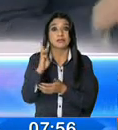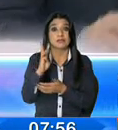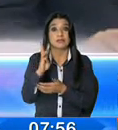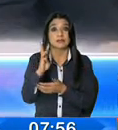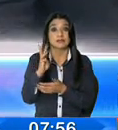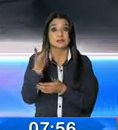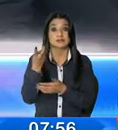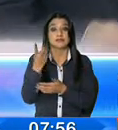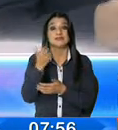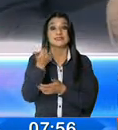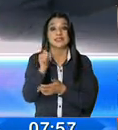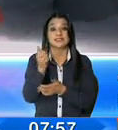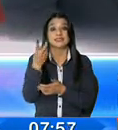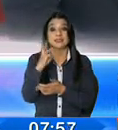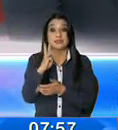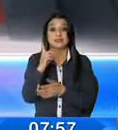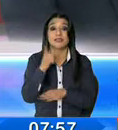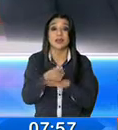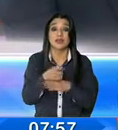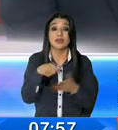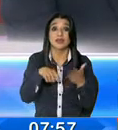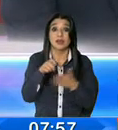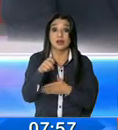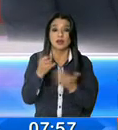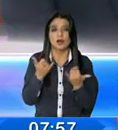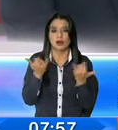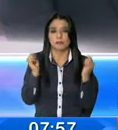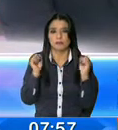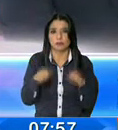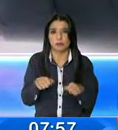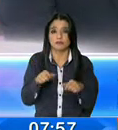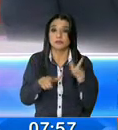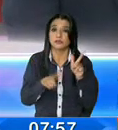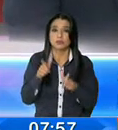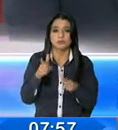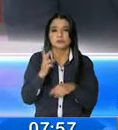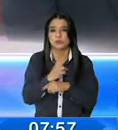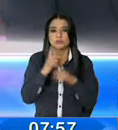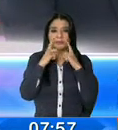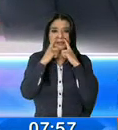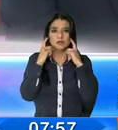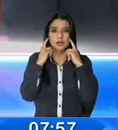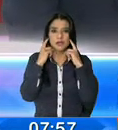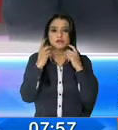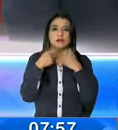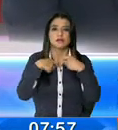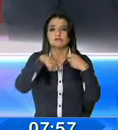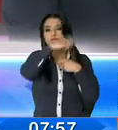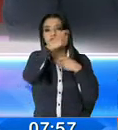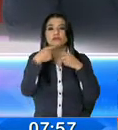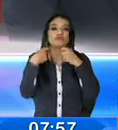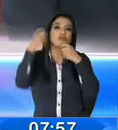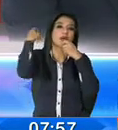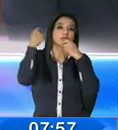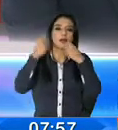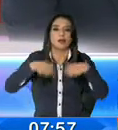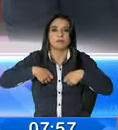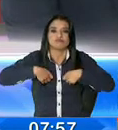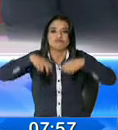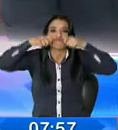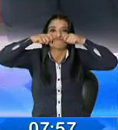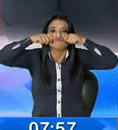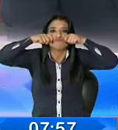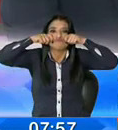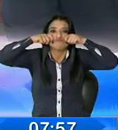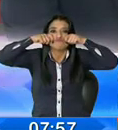decreto 10-16. Estefanía, hemos visto que mucho de la población no utiliza mascarillas adecuadas. Se pone chal, se pone, no sé, incluso